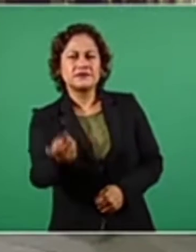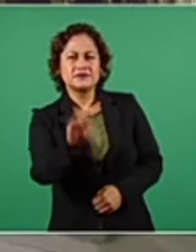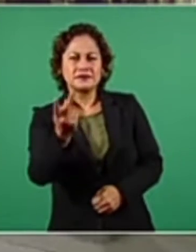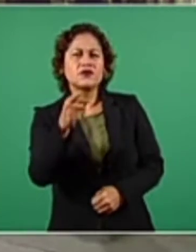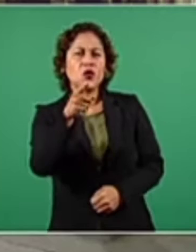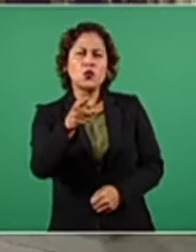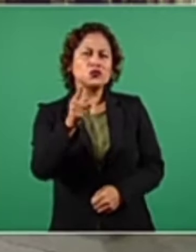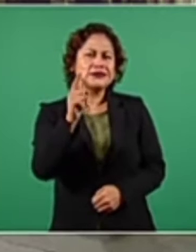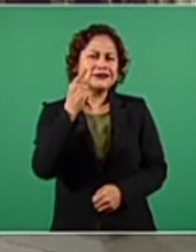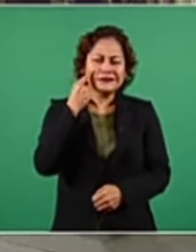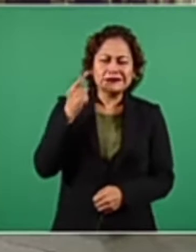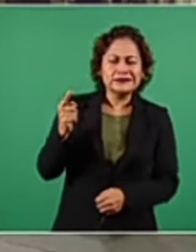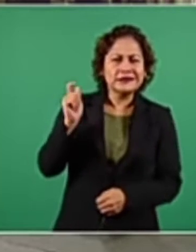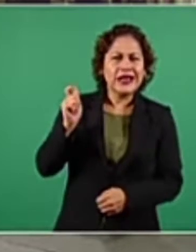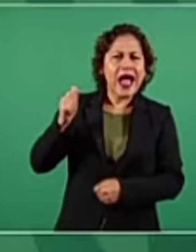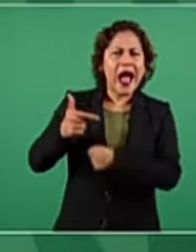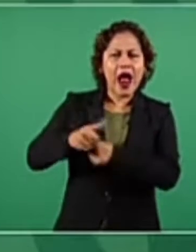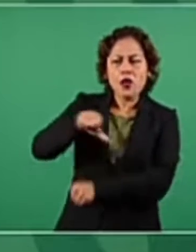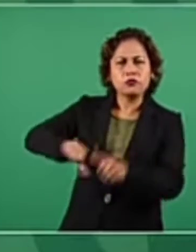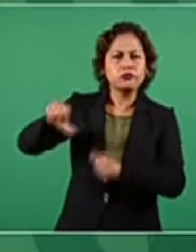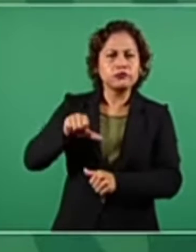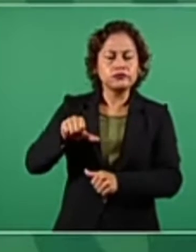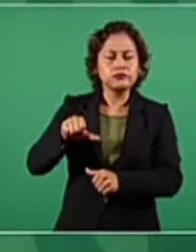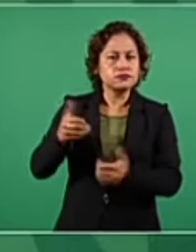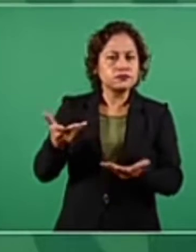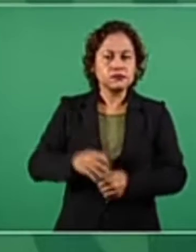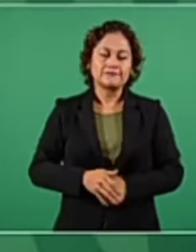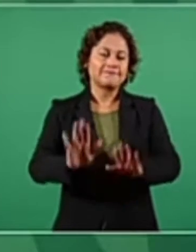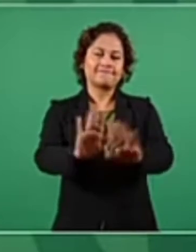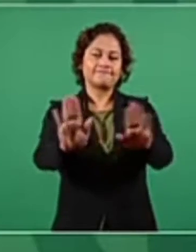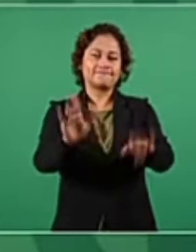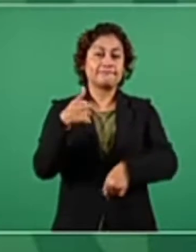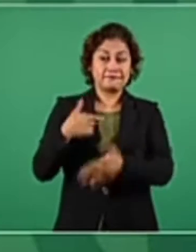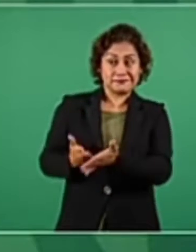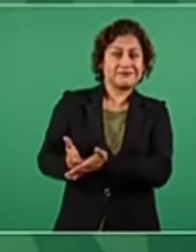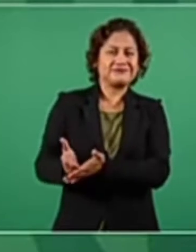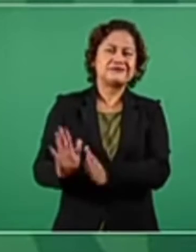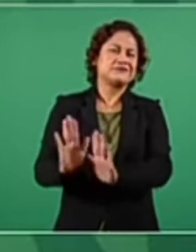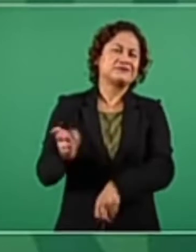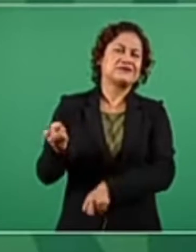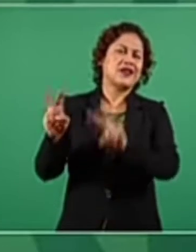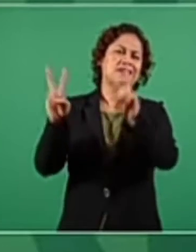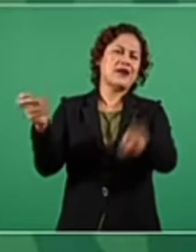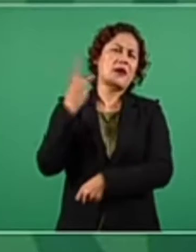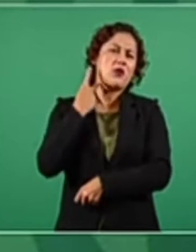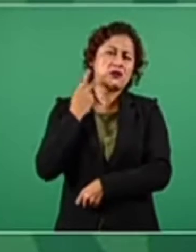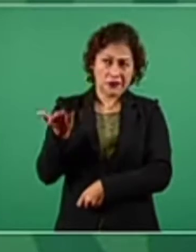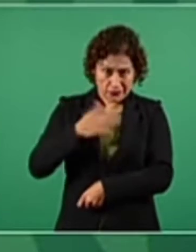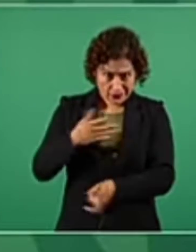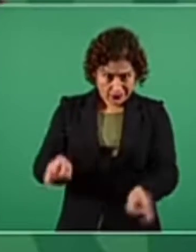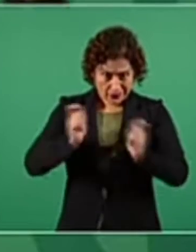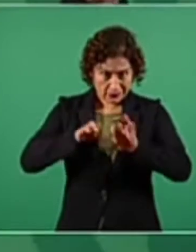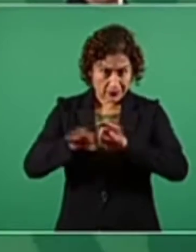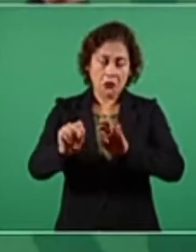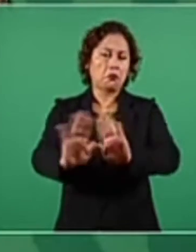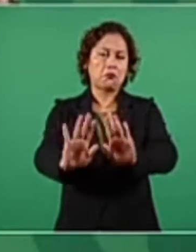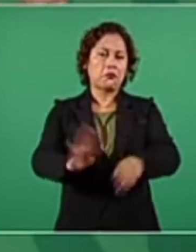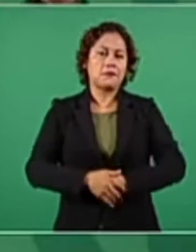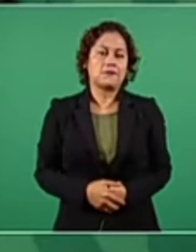intereses, ve...? No, no, no, no me meto a eso. O sea, este... Porque es politiquería. Yo no estoy para eso. Nada más que